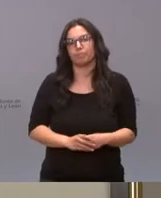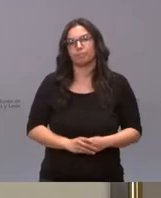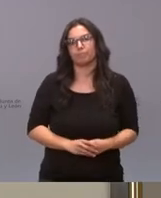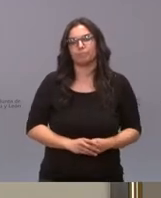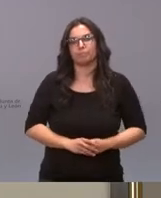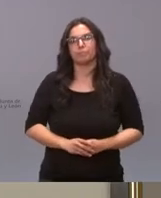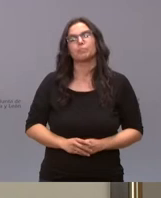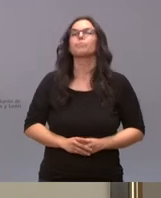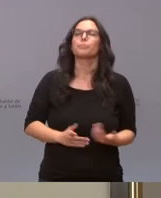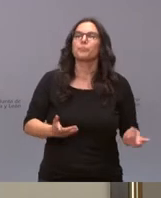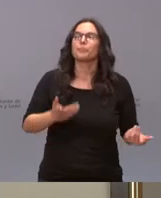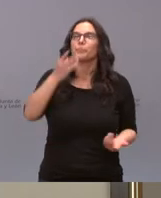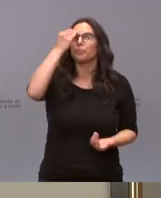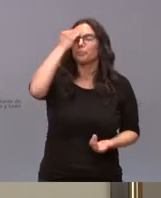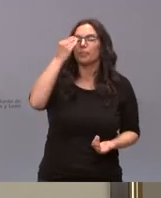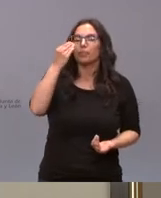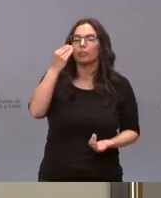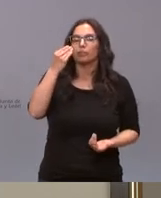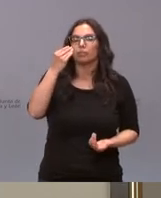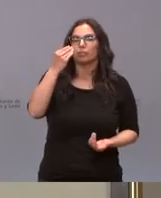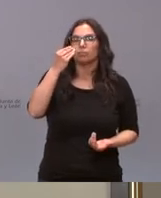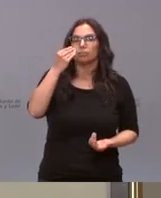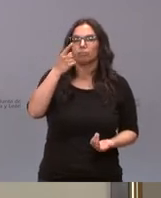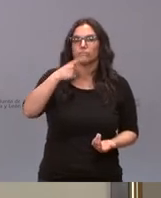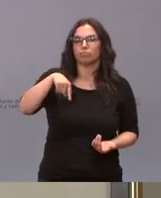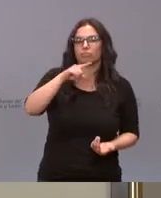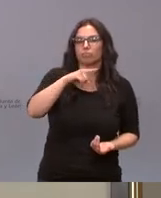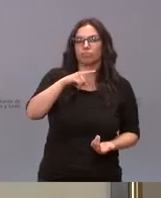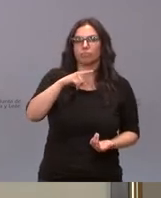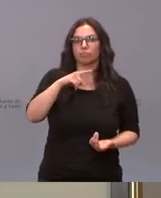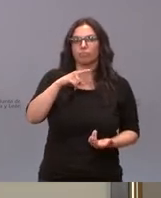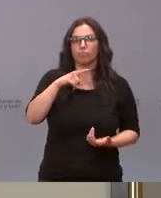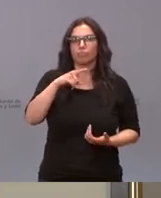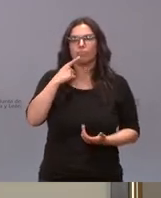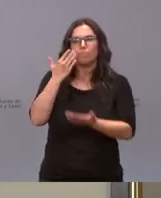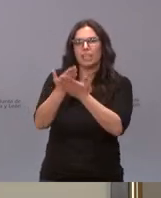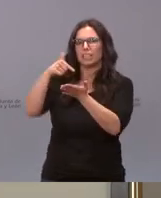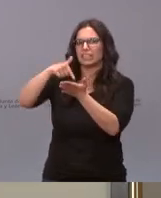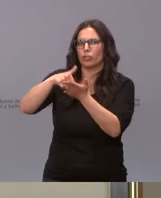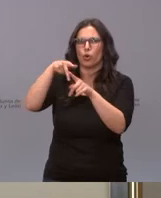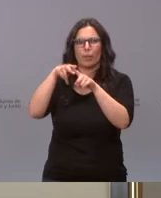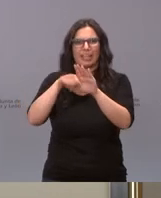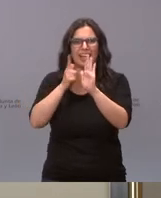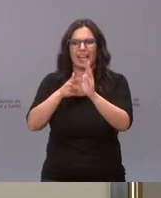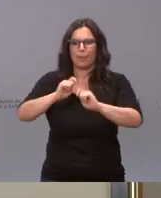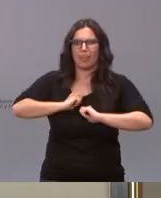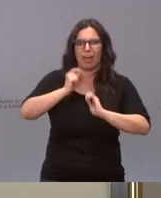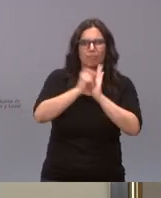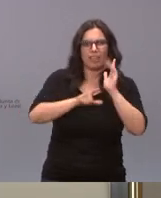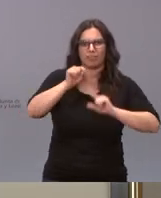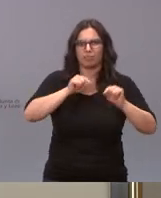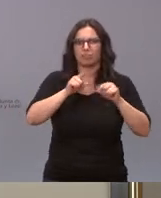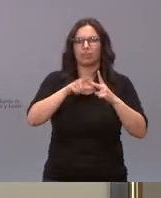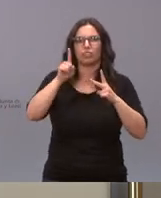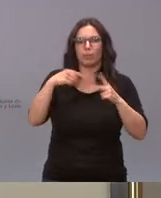teniendo en cuenta que han estado hasta el último momento reclamando tanto la herramienta intermedia como la prolongación del estado de